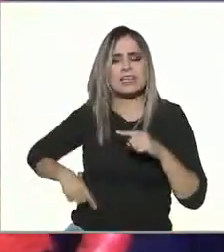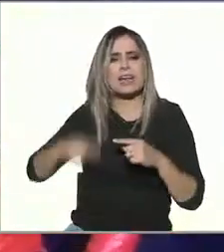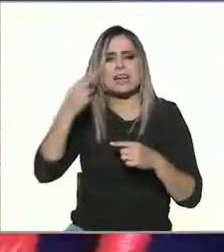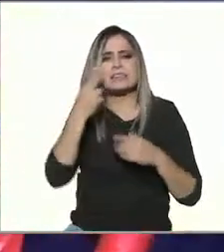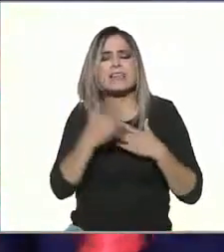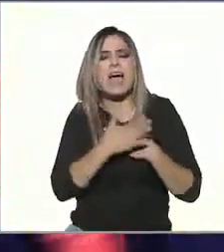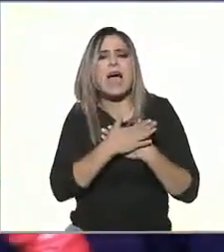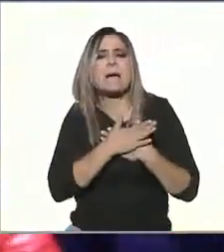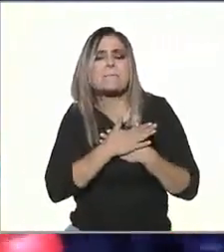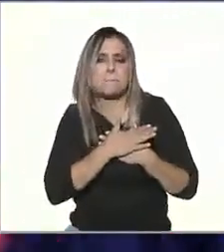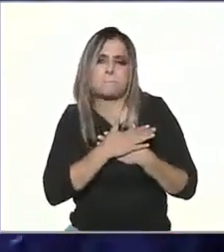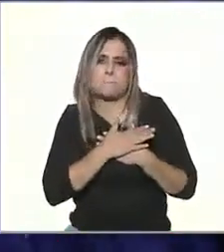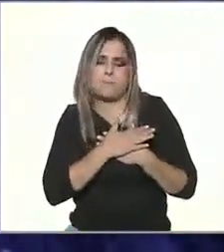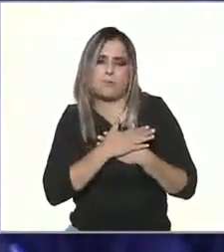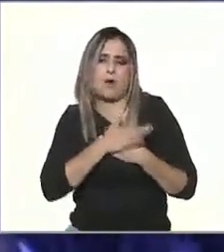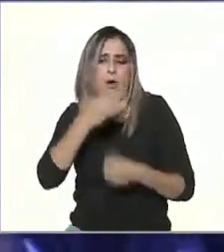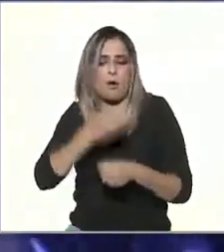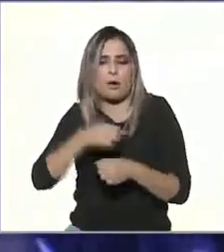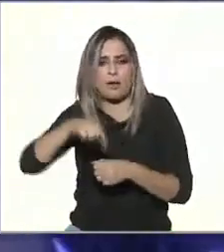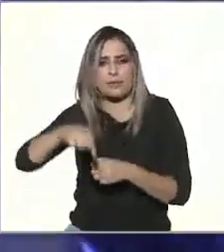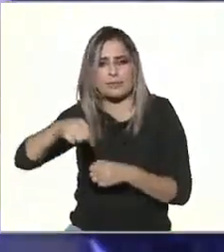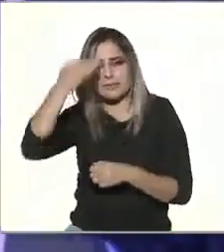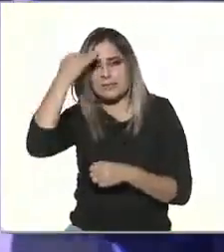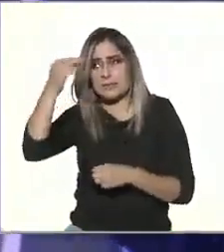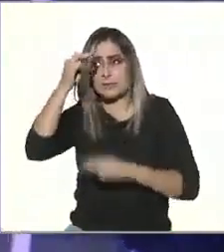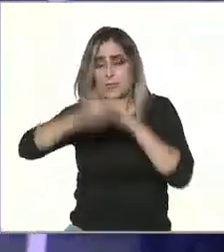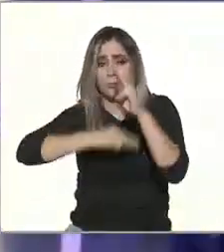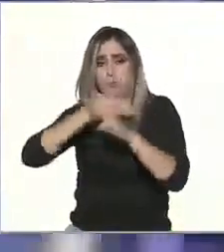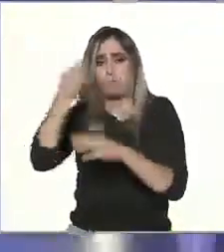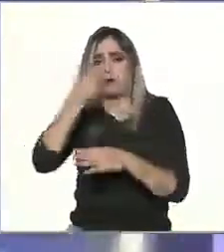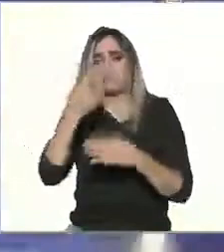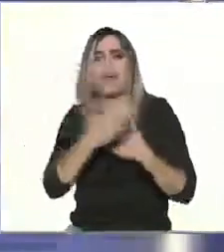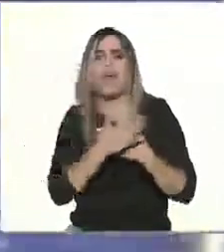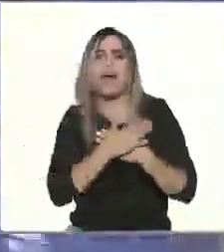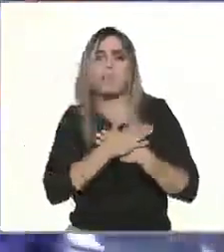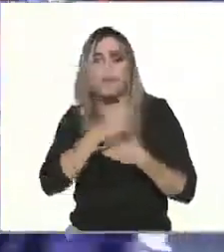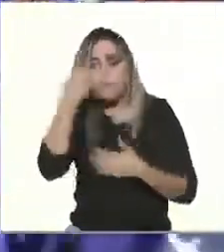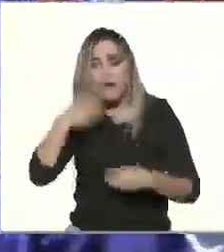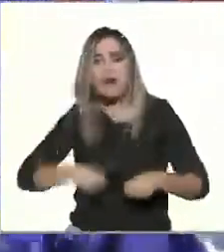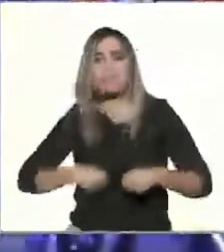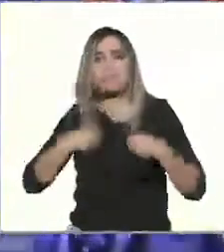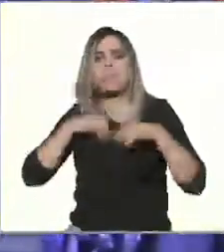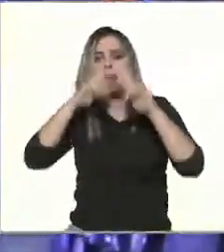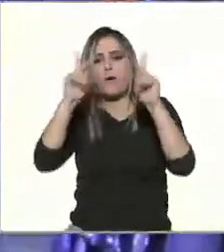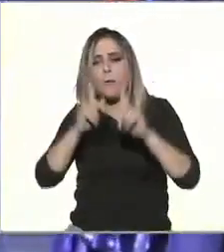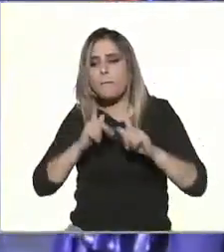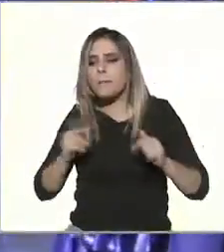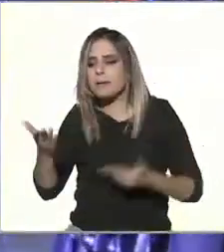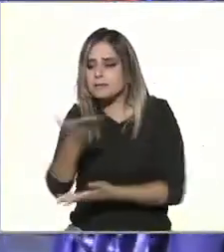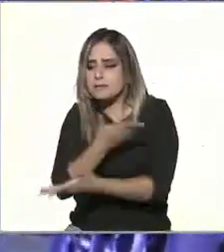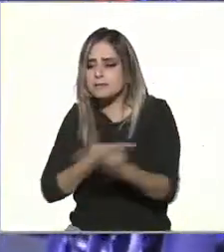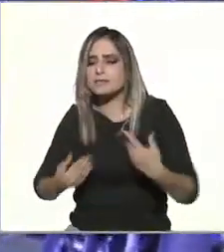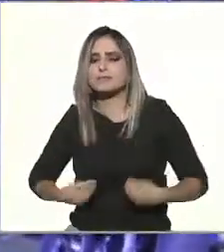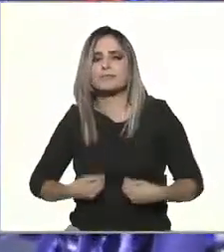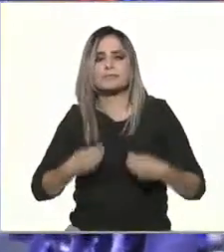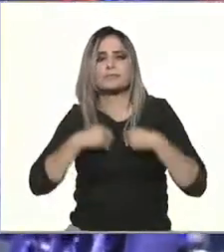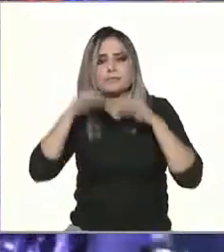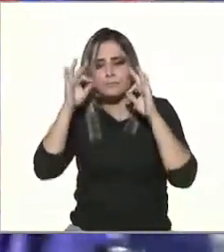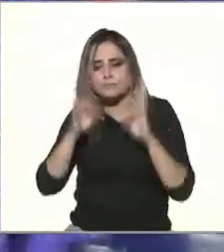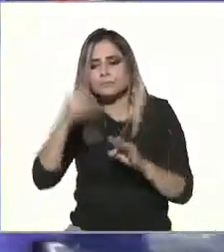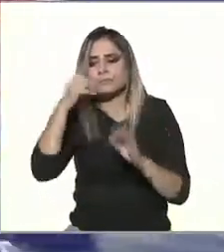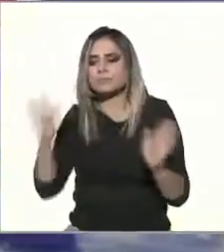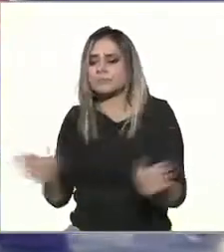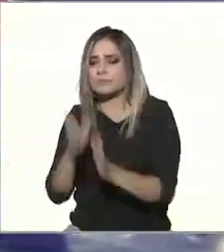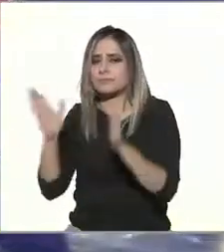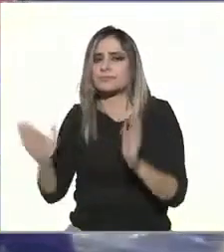ley del amor en esta actualidad en este mundo para vivir en armonía para tener una calidad de vida para fomentar esa